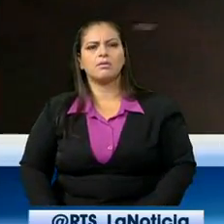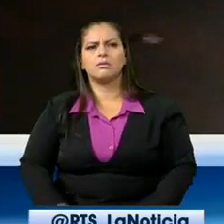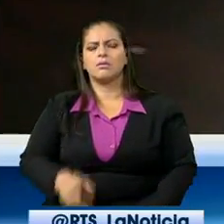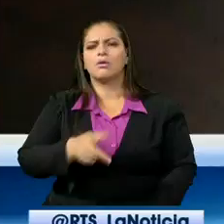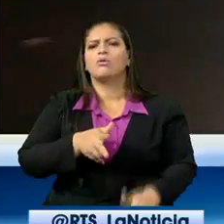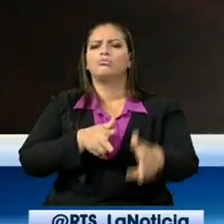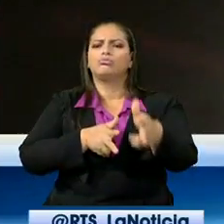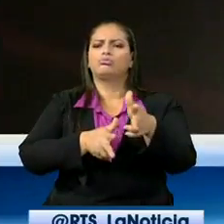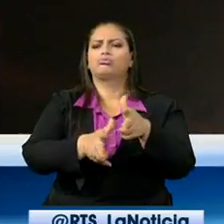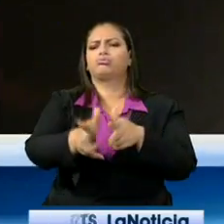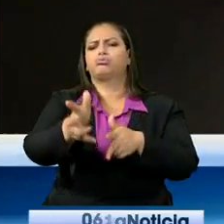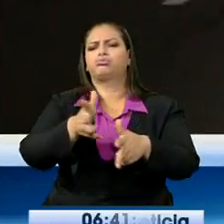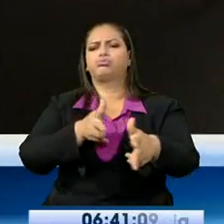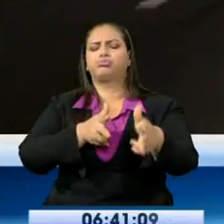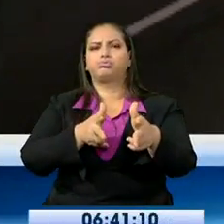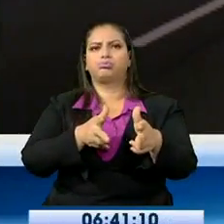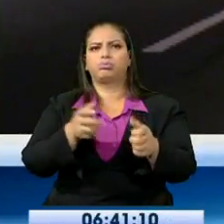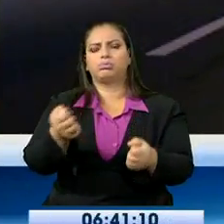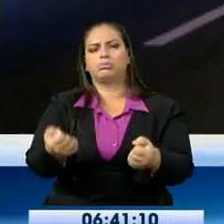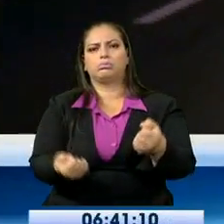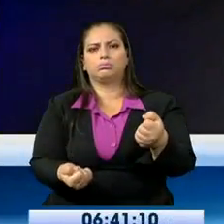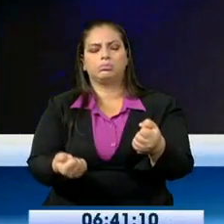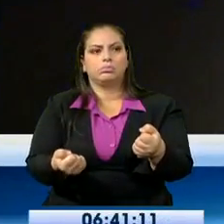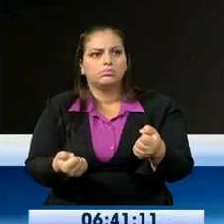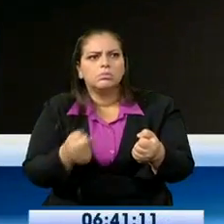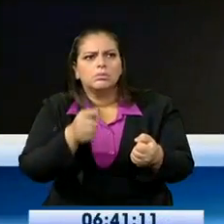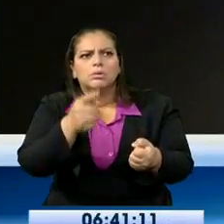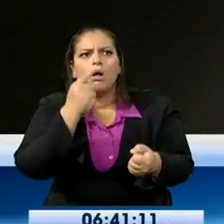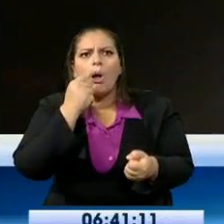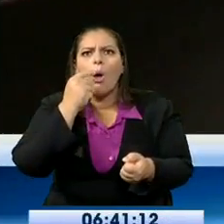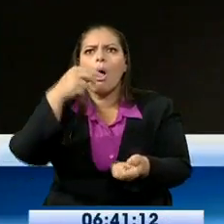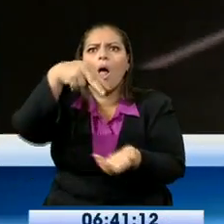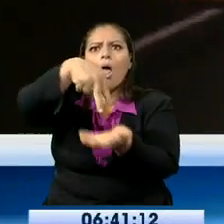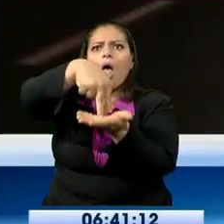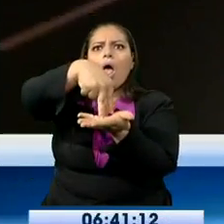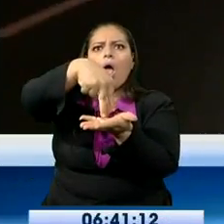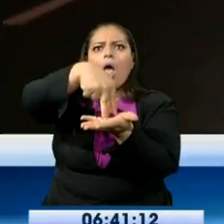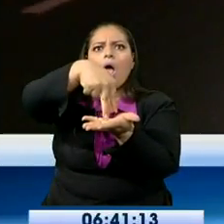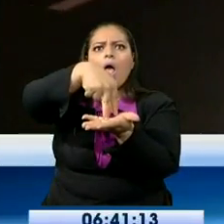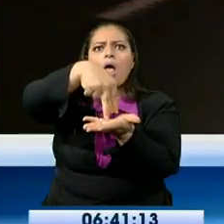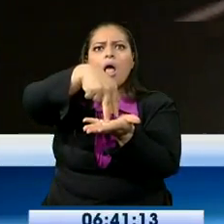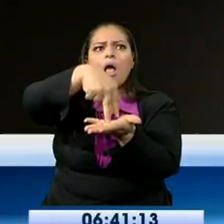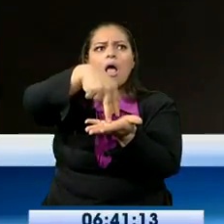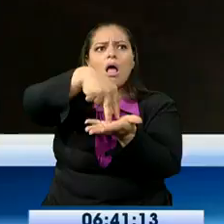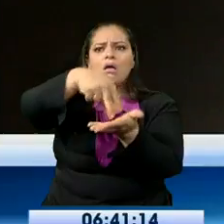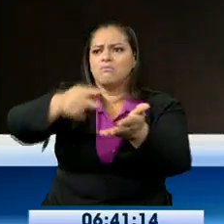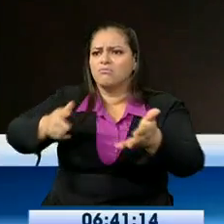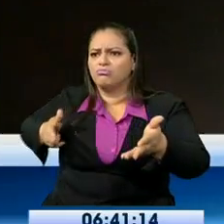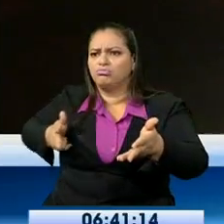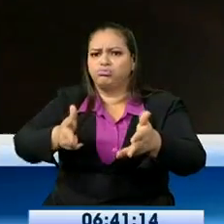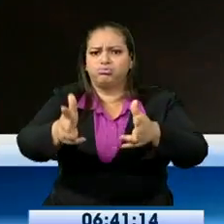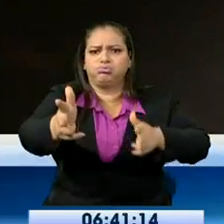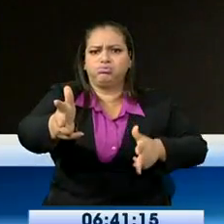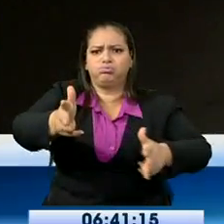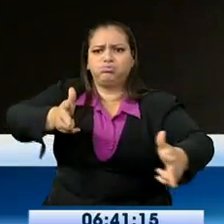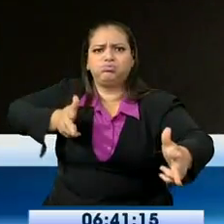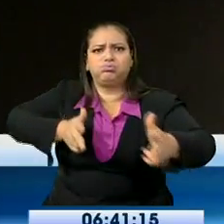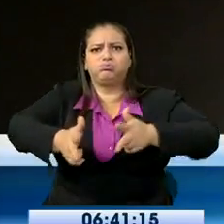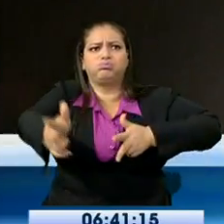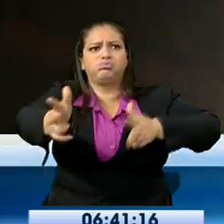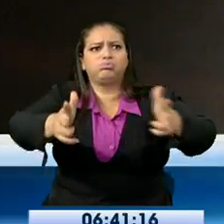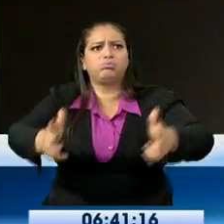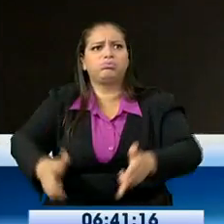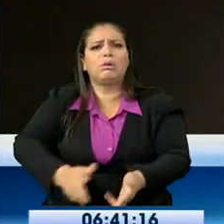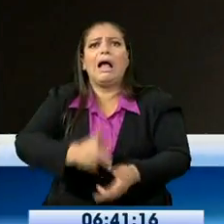Durante el recorrido pudimos percatarnos que un hombre en media vía por poco es atropellado por un auto.